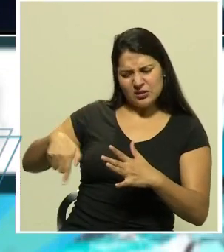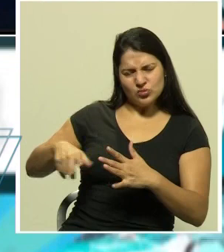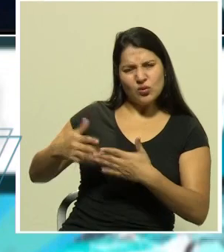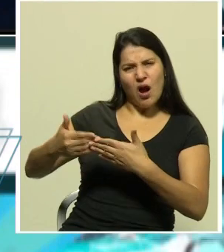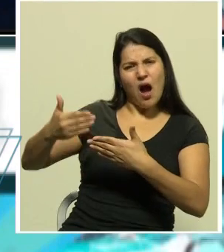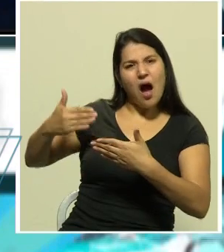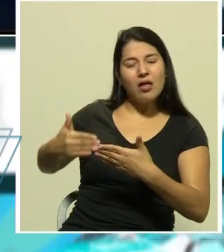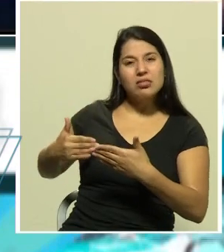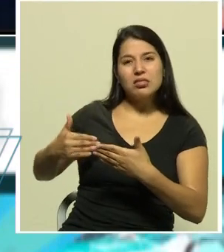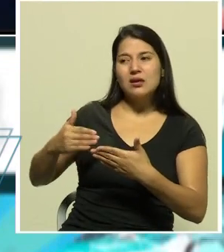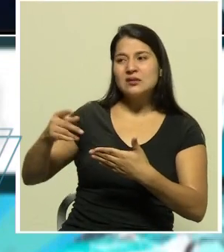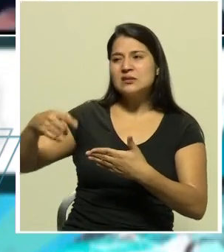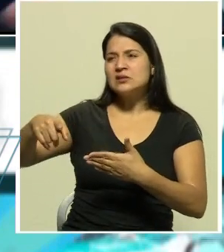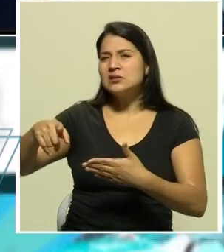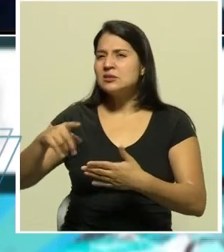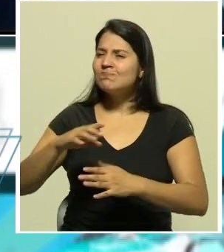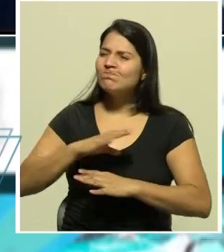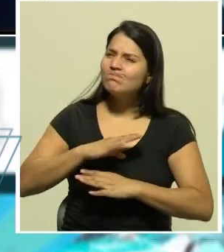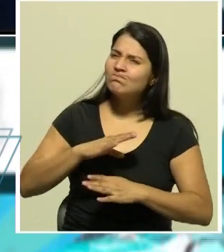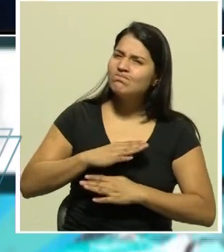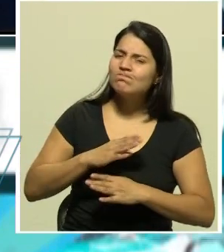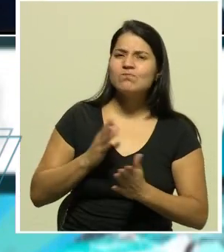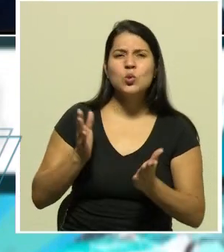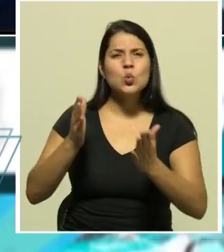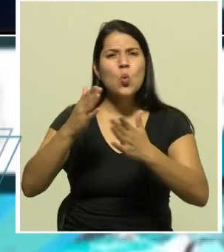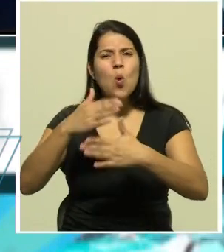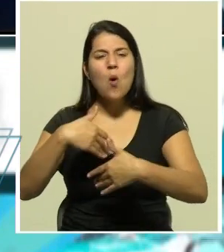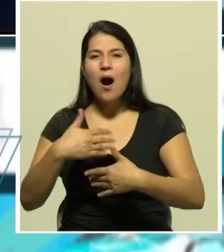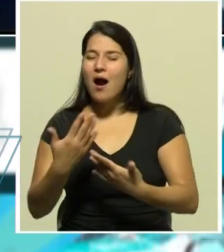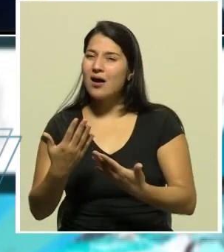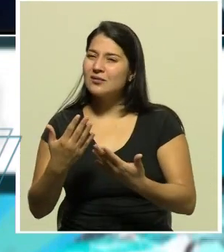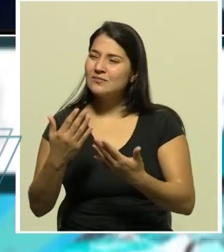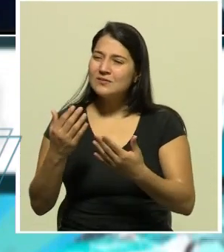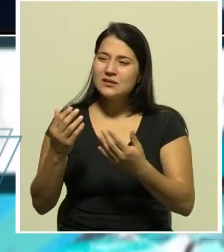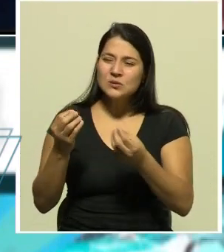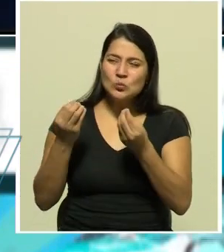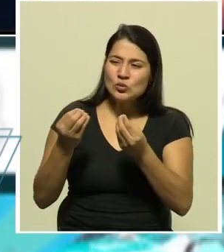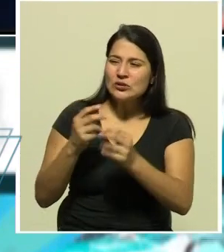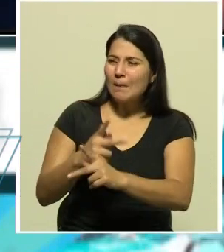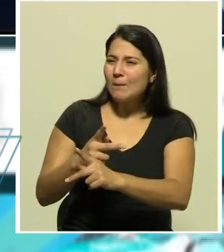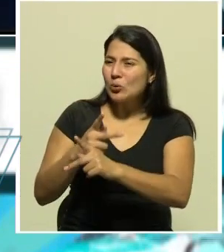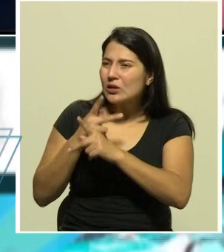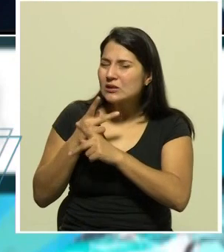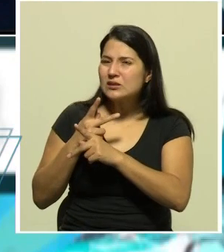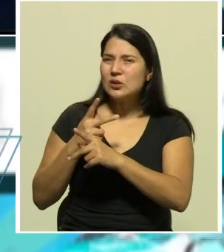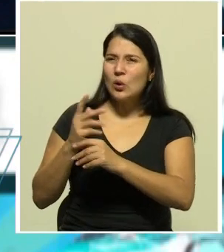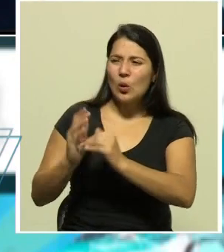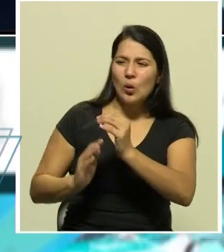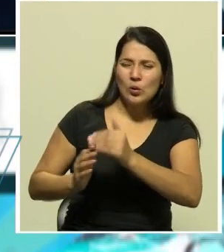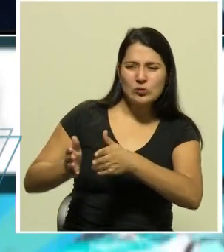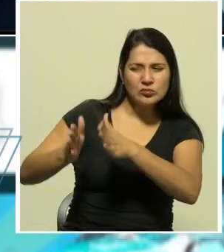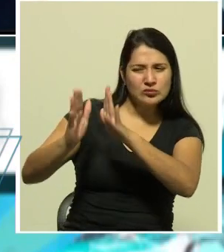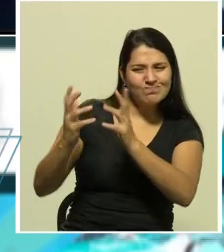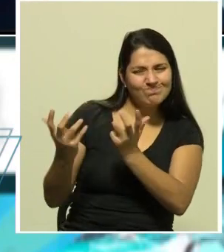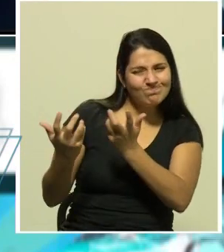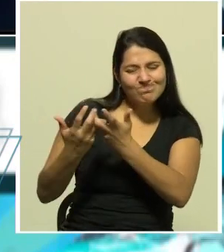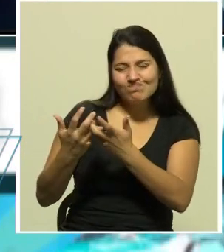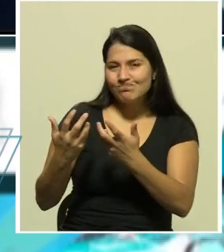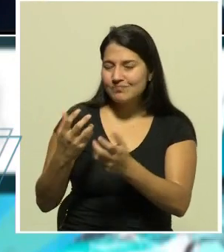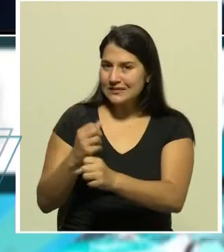carencia de materiales de protección había problemas con la seguridad de la instalación fue que se dijo tomando en cuenta